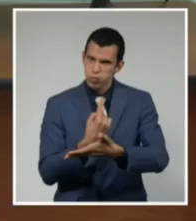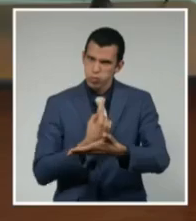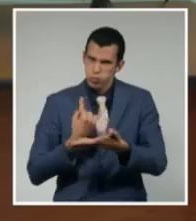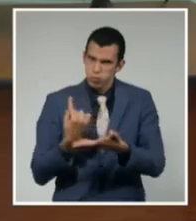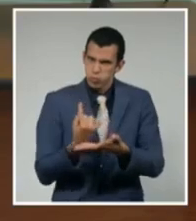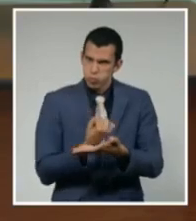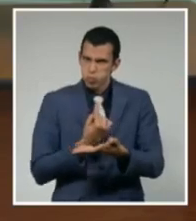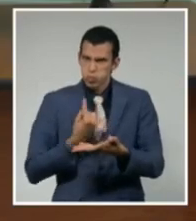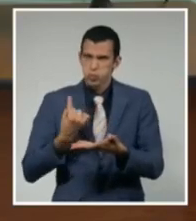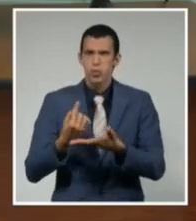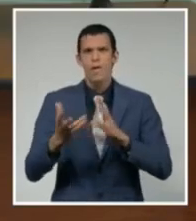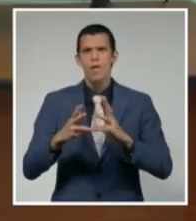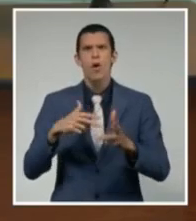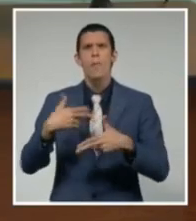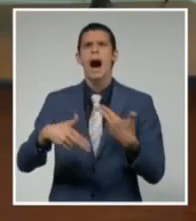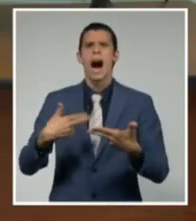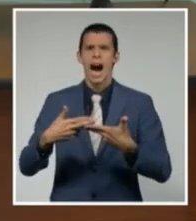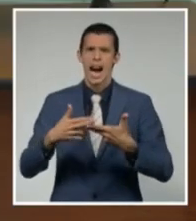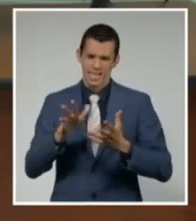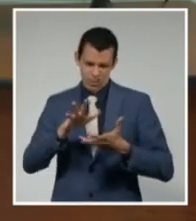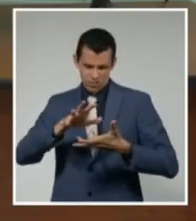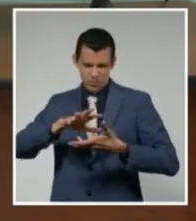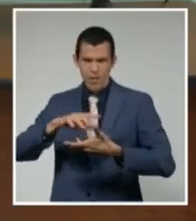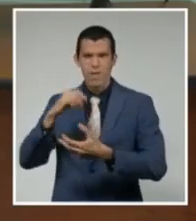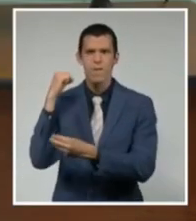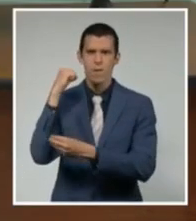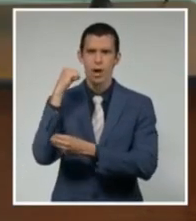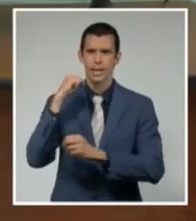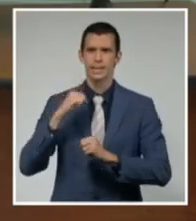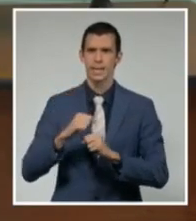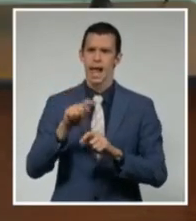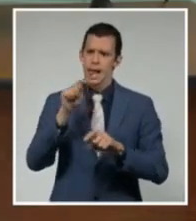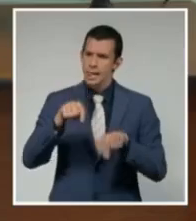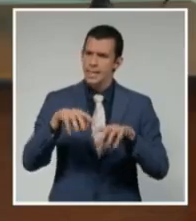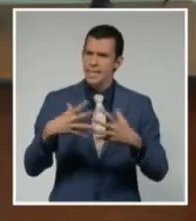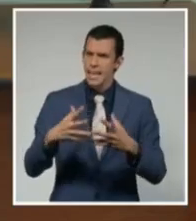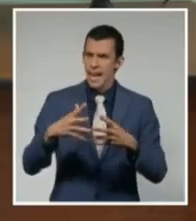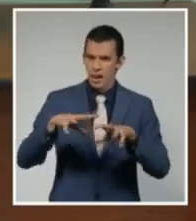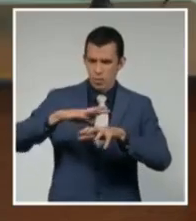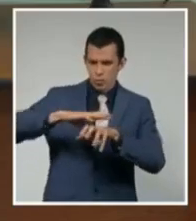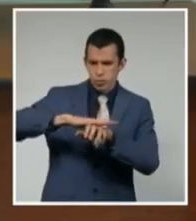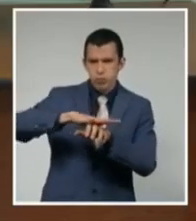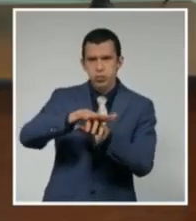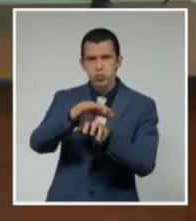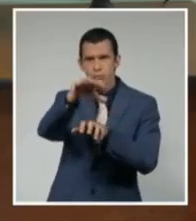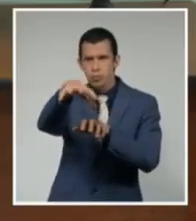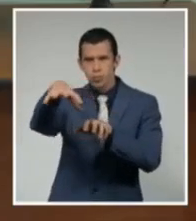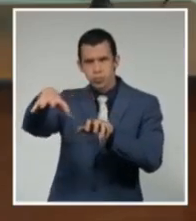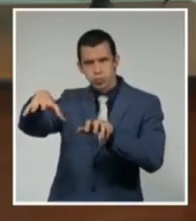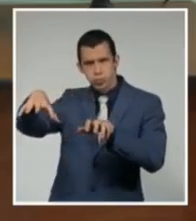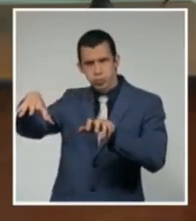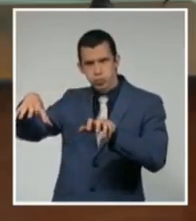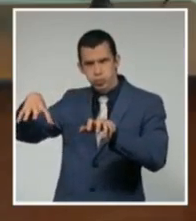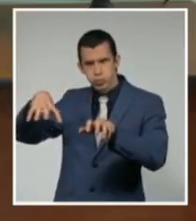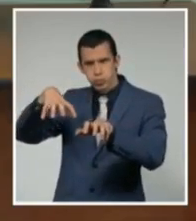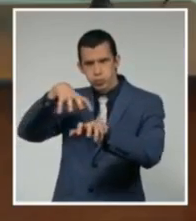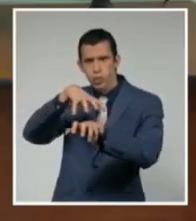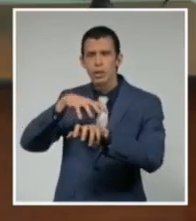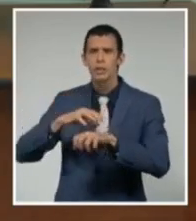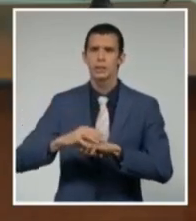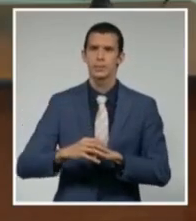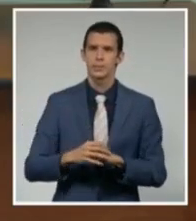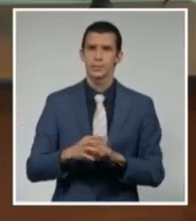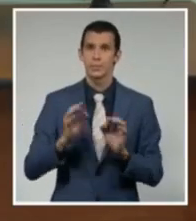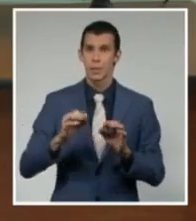como ciclón tropical. Empezó a tener zonas de grandes lluvias, chubacos y fíjense aquí.